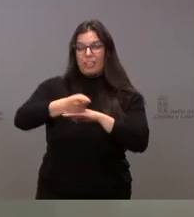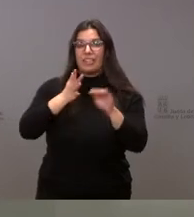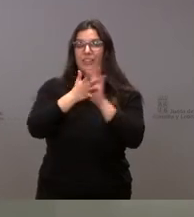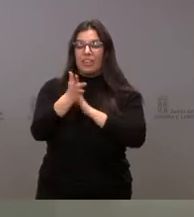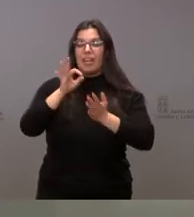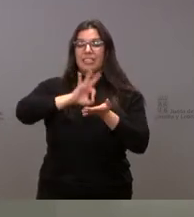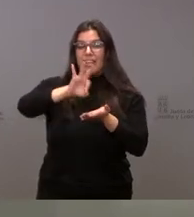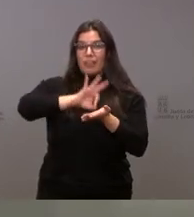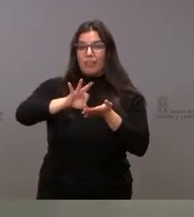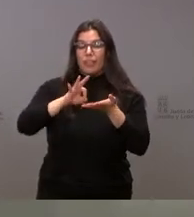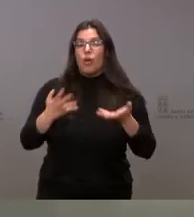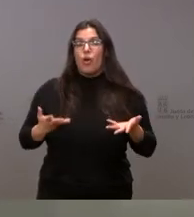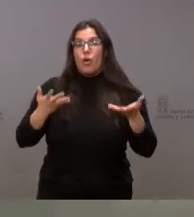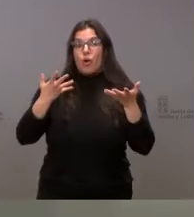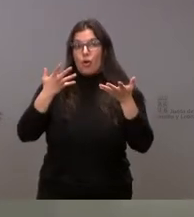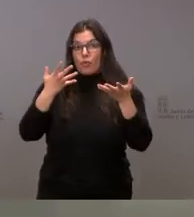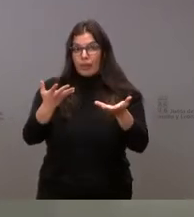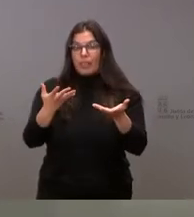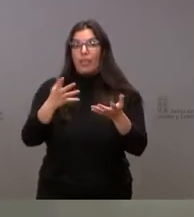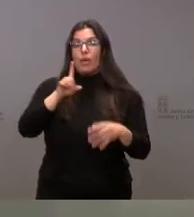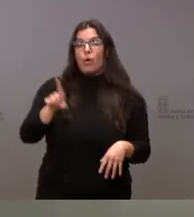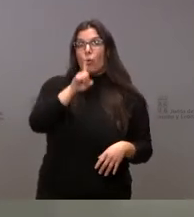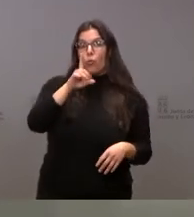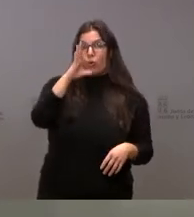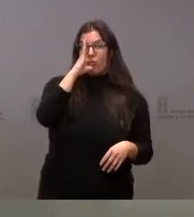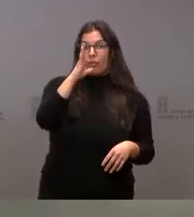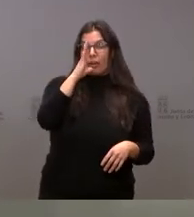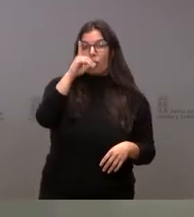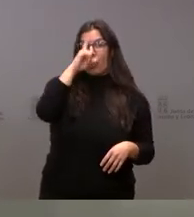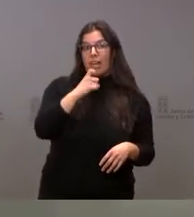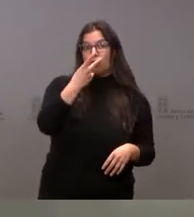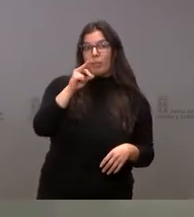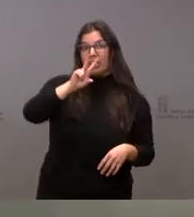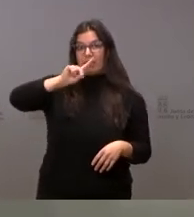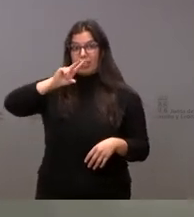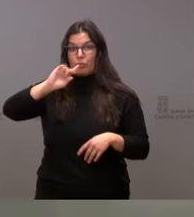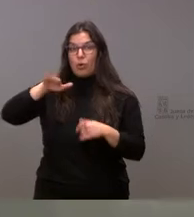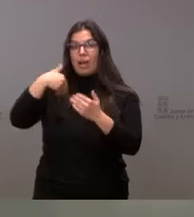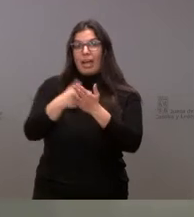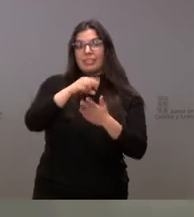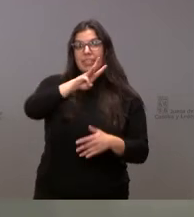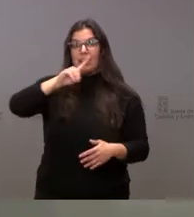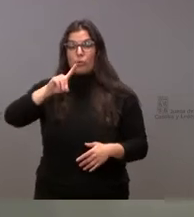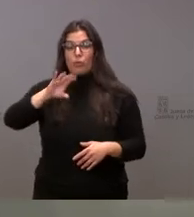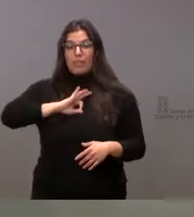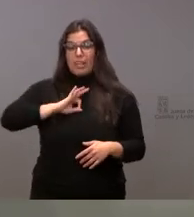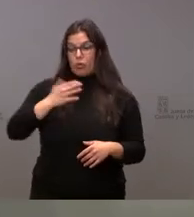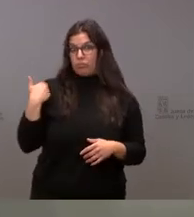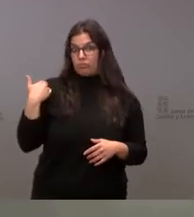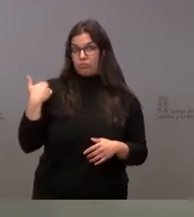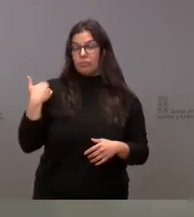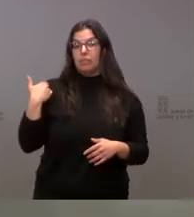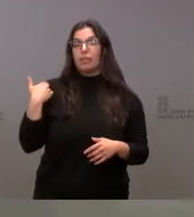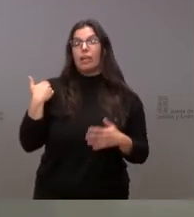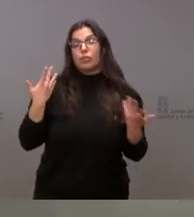servicio que se viene prestando en estas condiciones desde el 1 de febrero del año 21 hasta el 31 de enero del año 22 y que